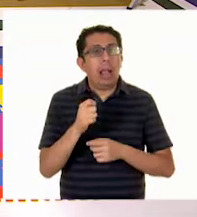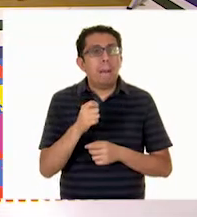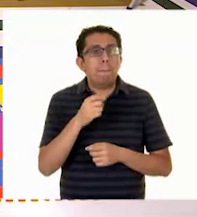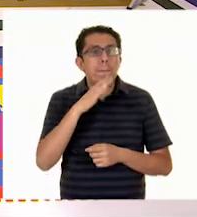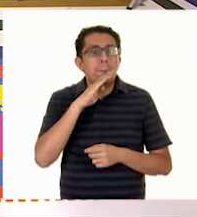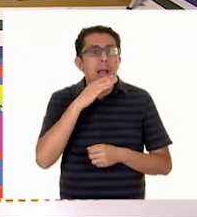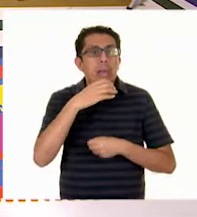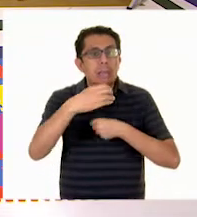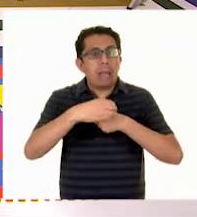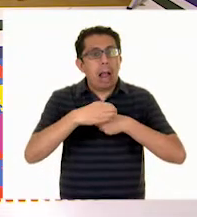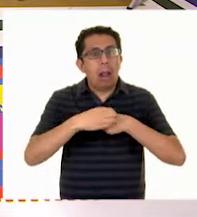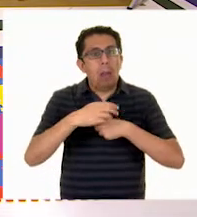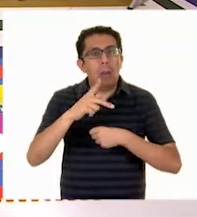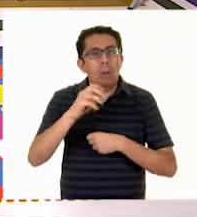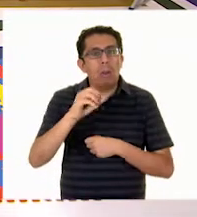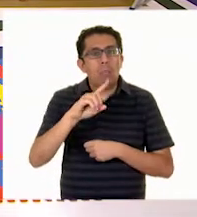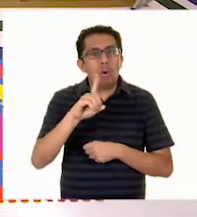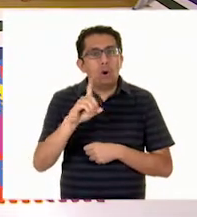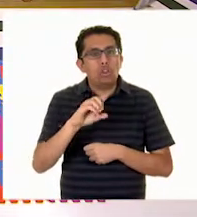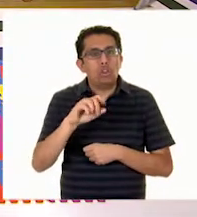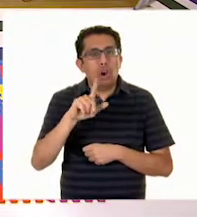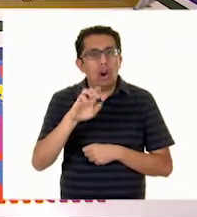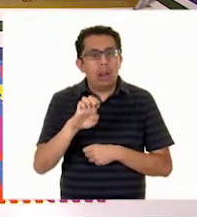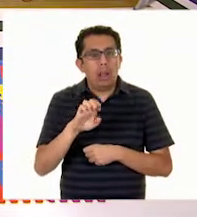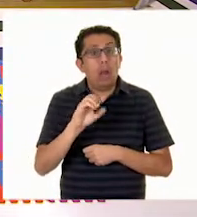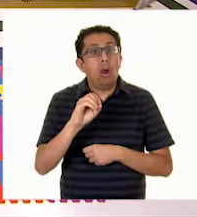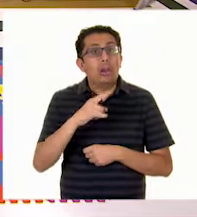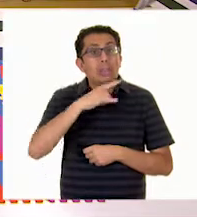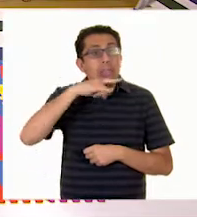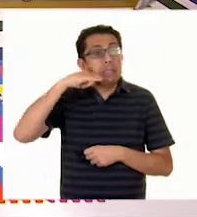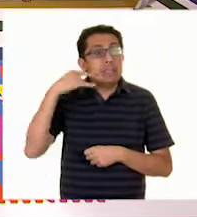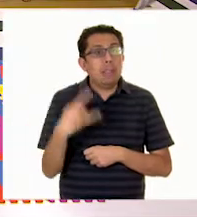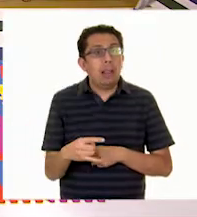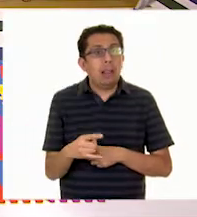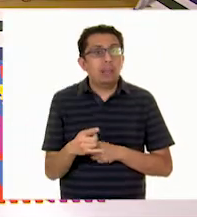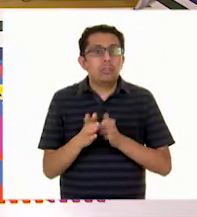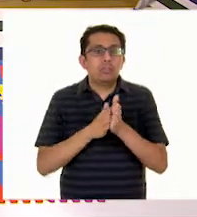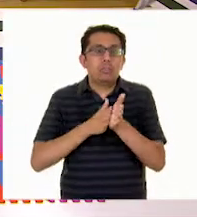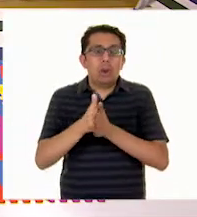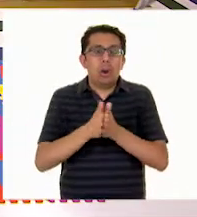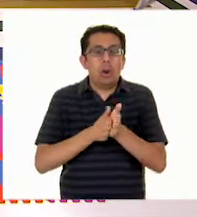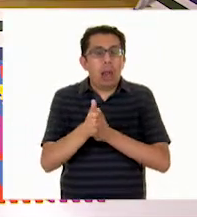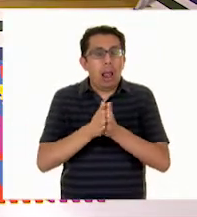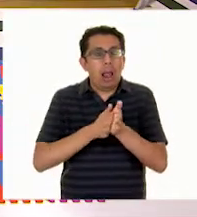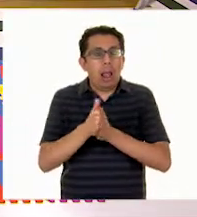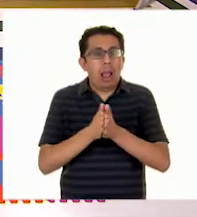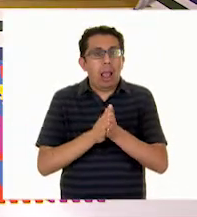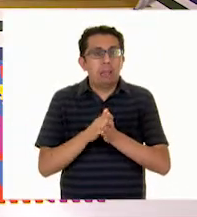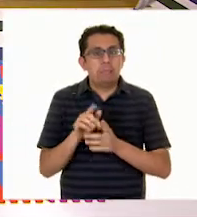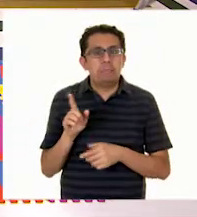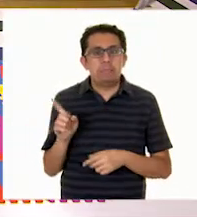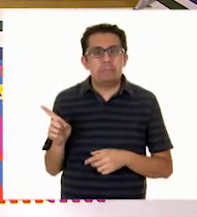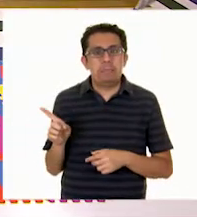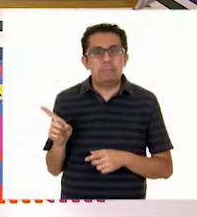¡Claro! ¡Sí! O el chile. Sí. ¡Chocolate! ¡Chocolate!